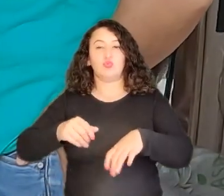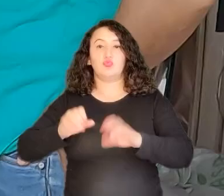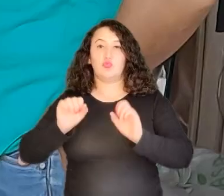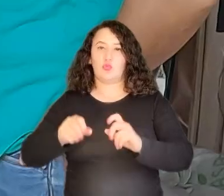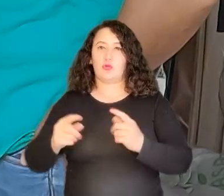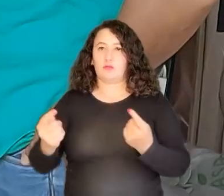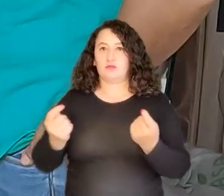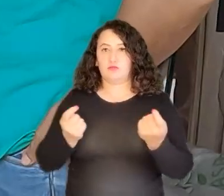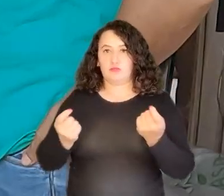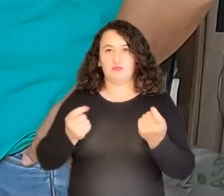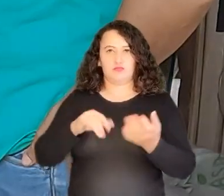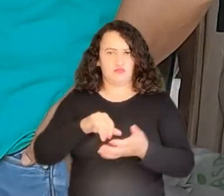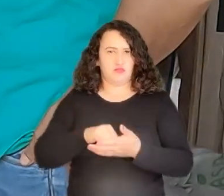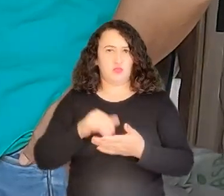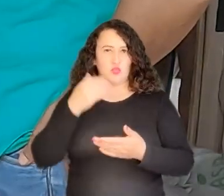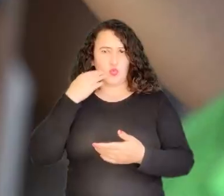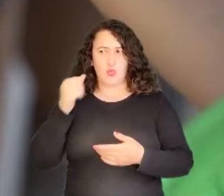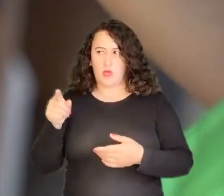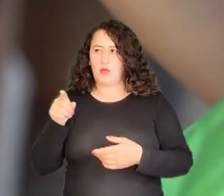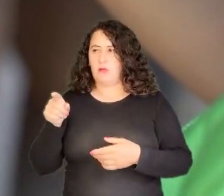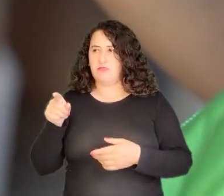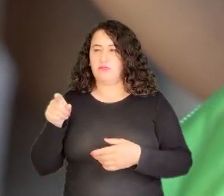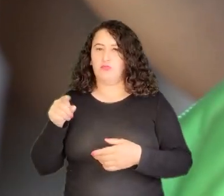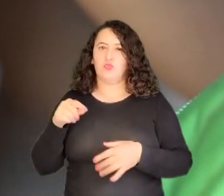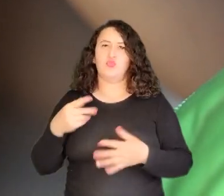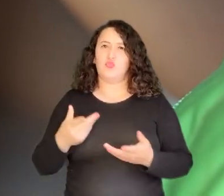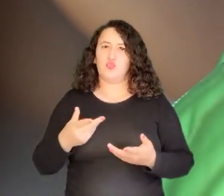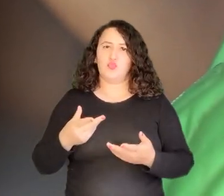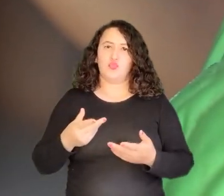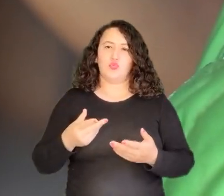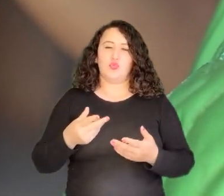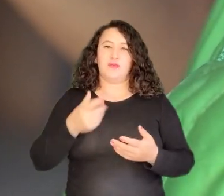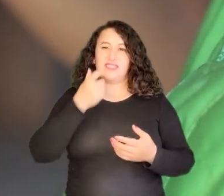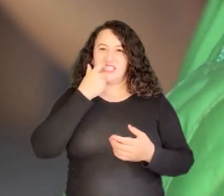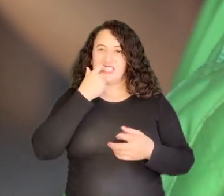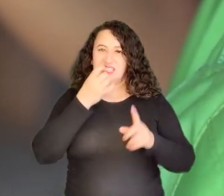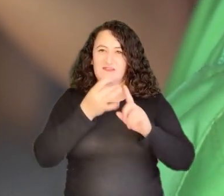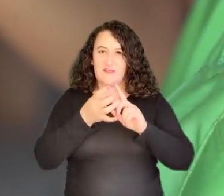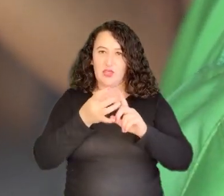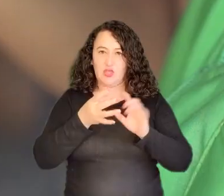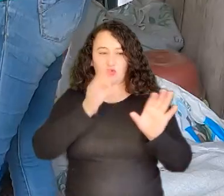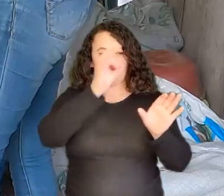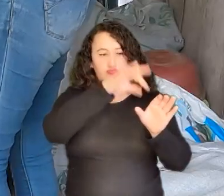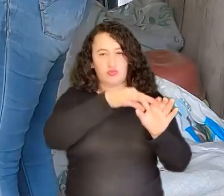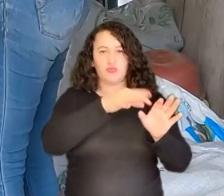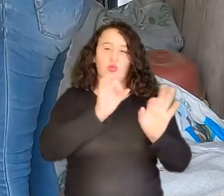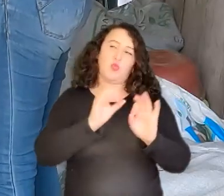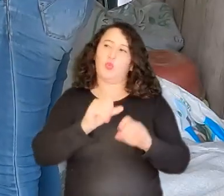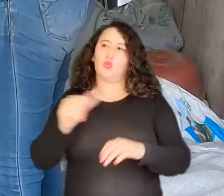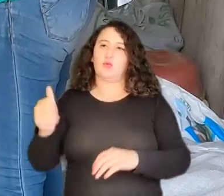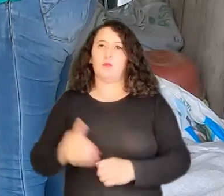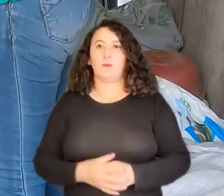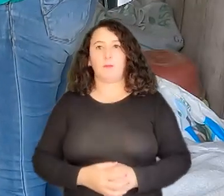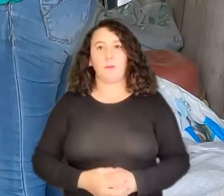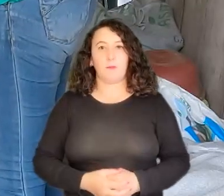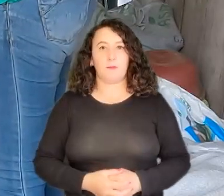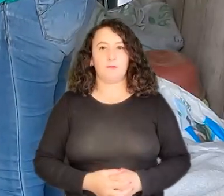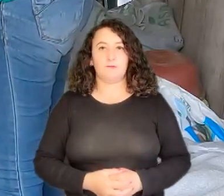manejar como lo hace la señora Ana. Lo podemos manejar en un frasco de vidrio o en un guardián. Por ejemplo, nosotros acá lo